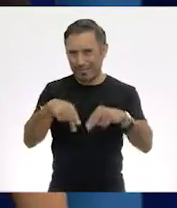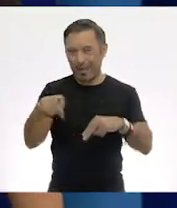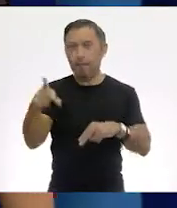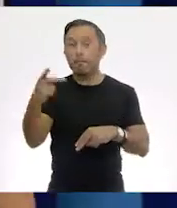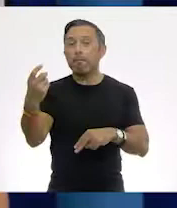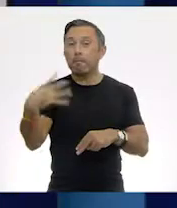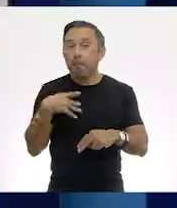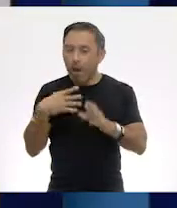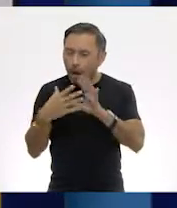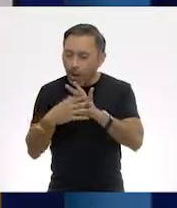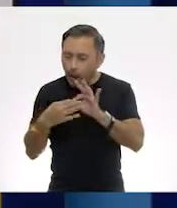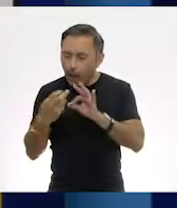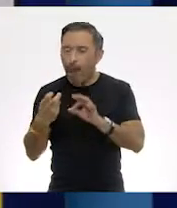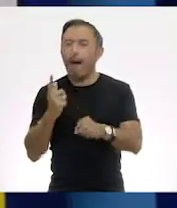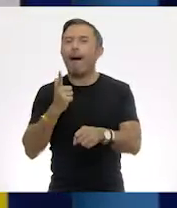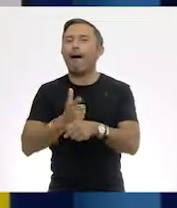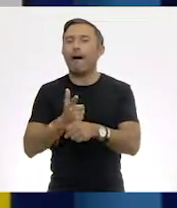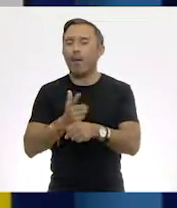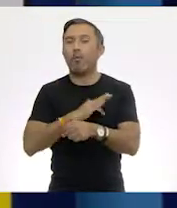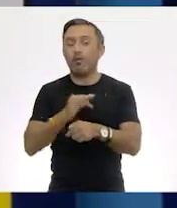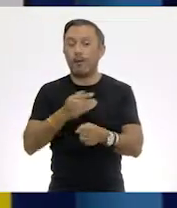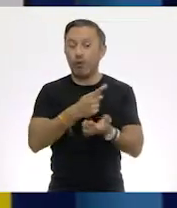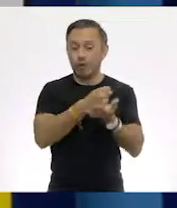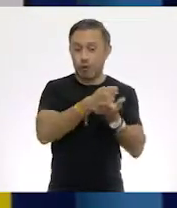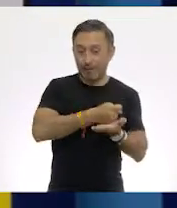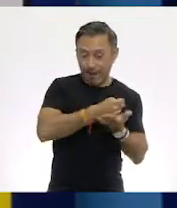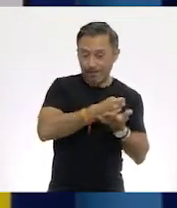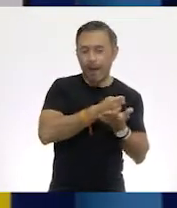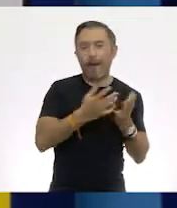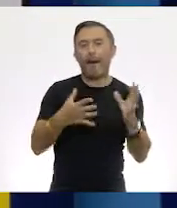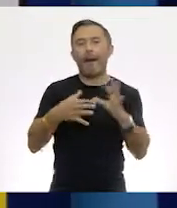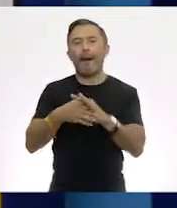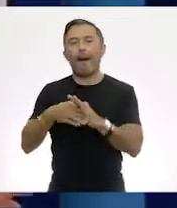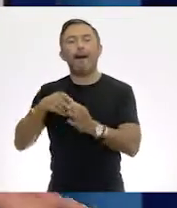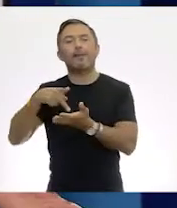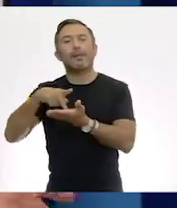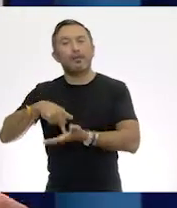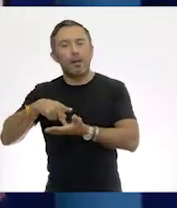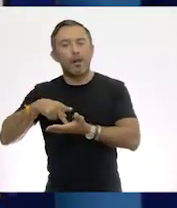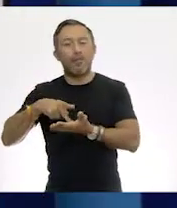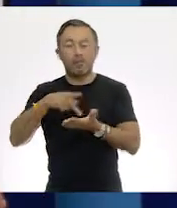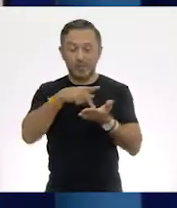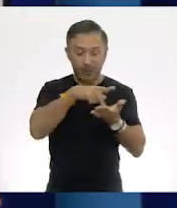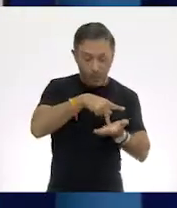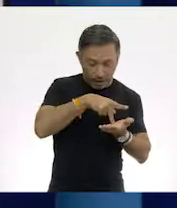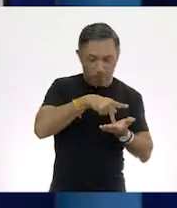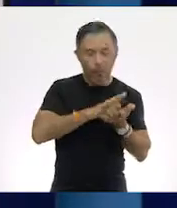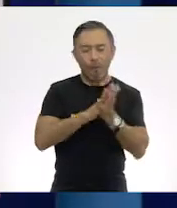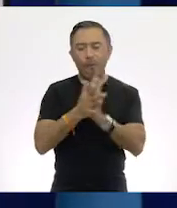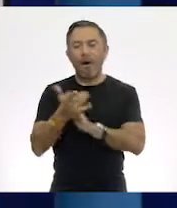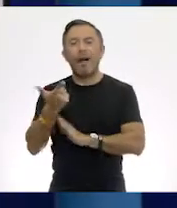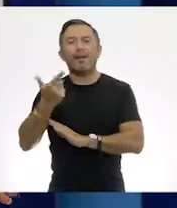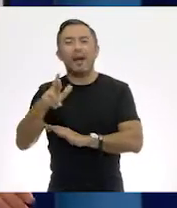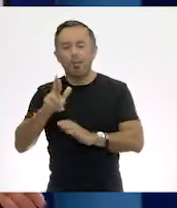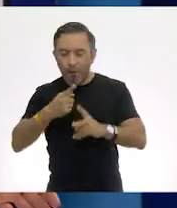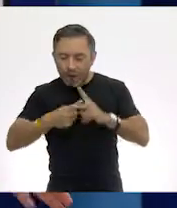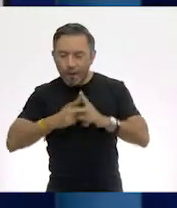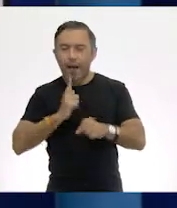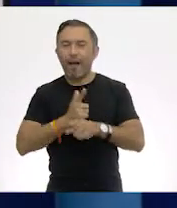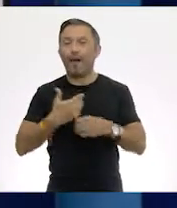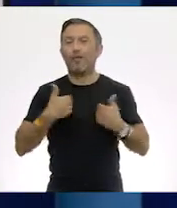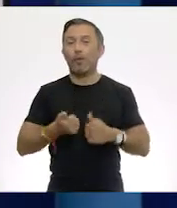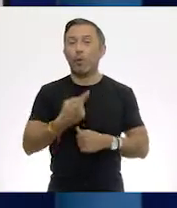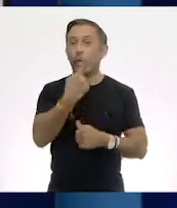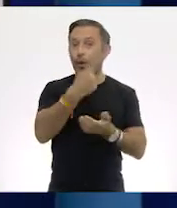entre la tonelada-kilogramo y gramo-kilogramo. Ya sabemos que una tonelada es igual